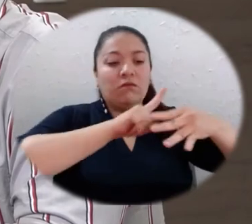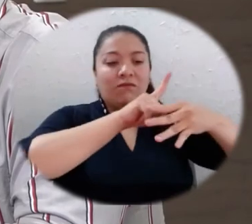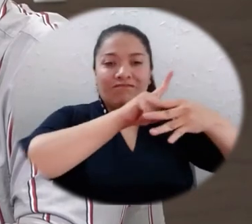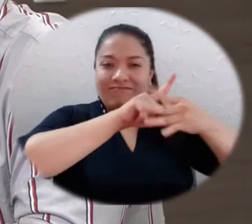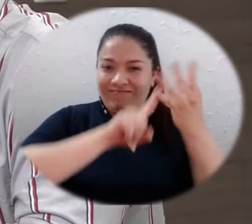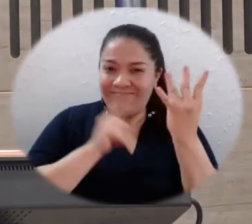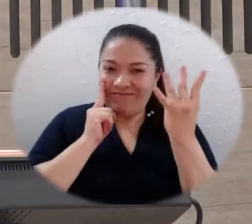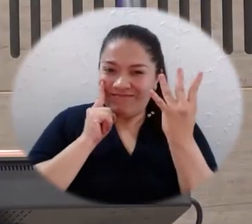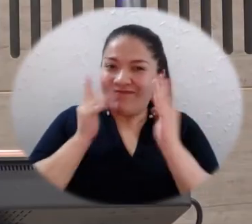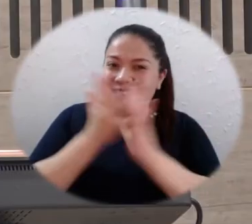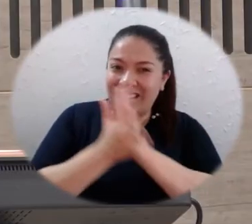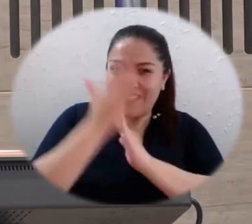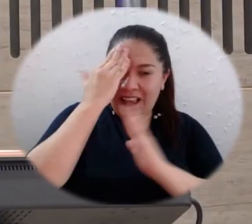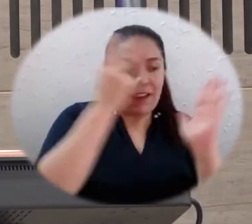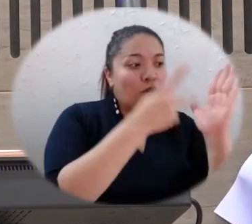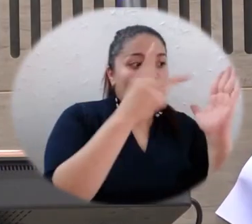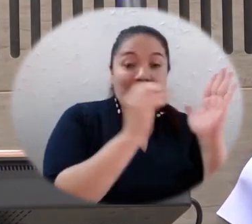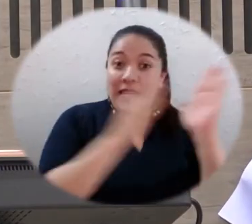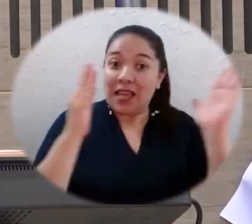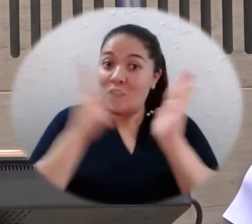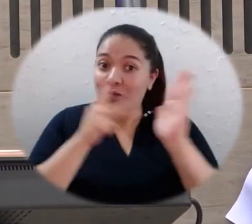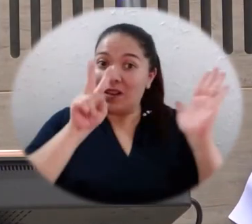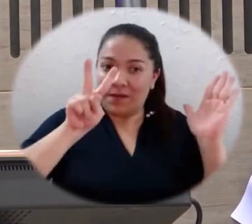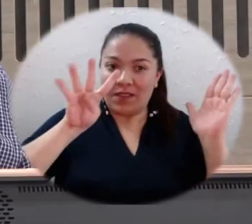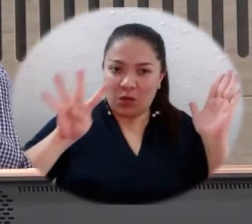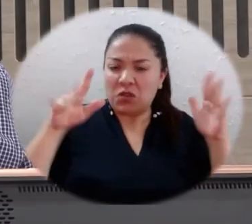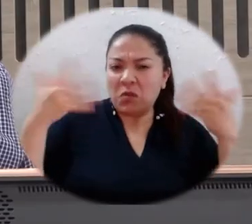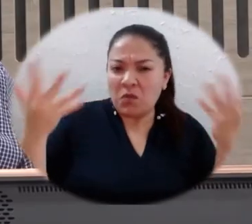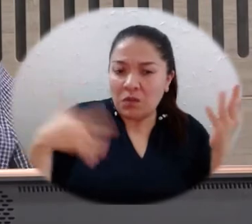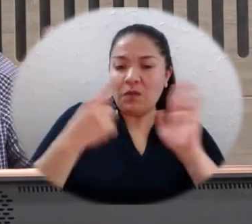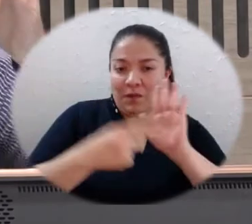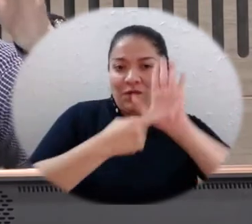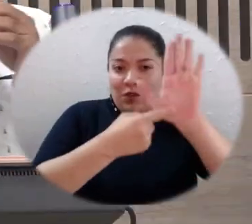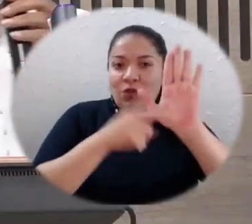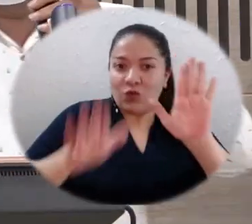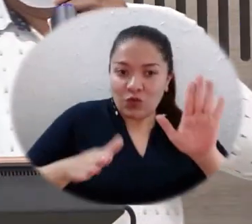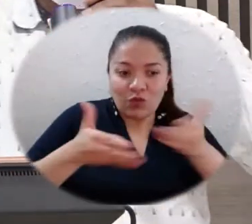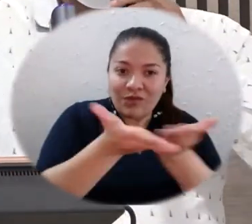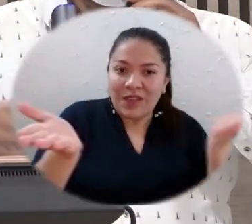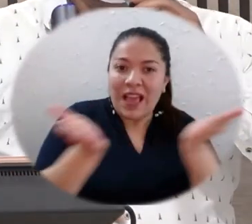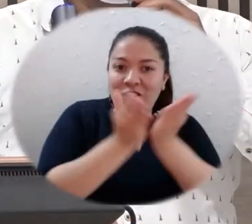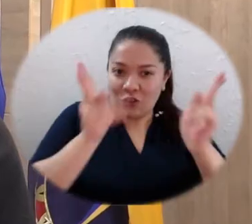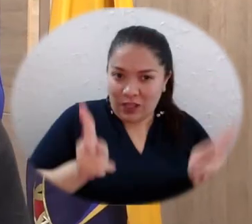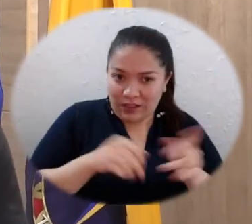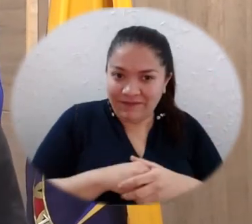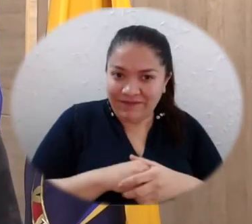de UNIMAD Belena, periodo 2020-2024, que estuvo dirigido a la comunidad estudiantil.